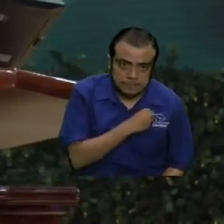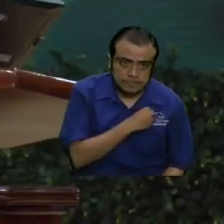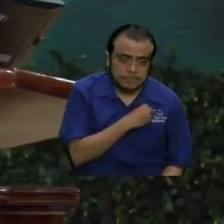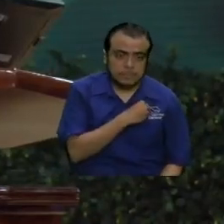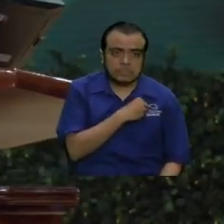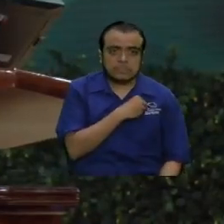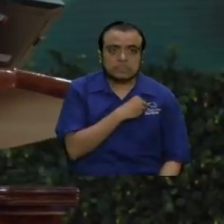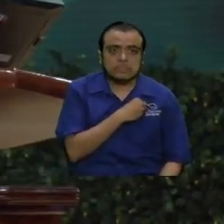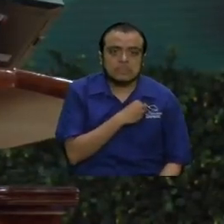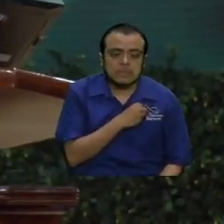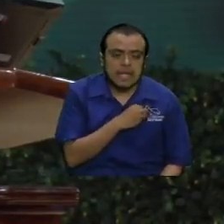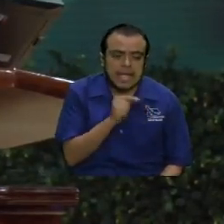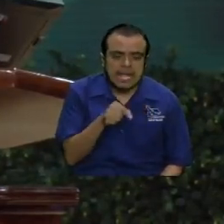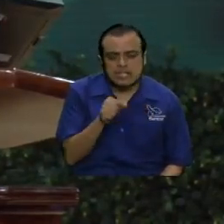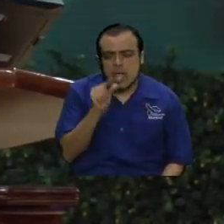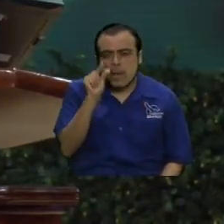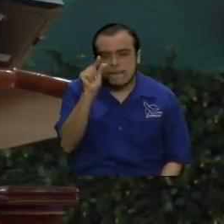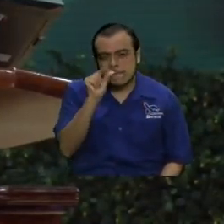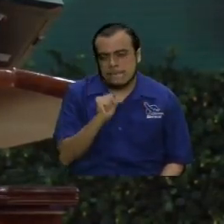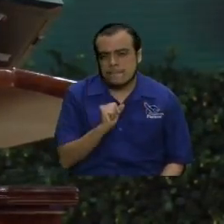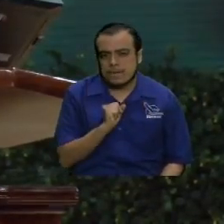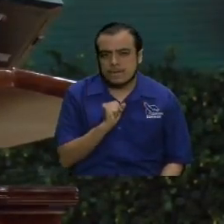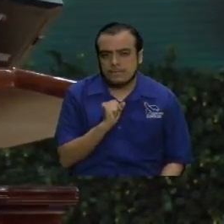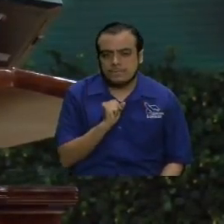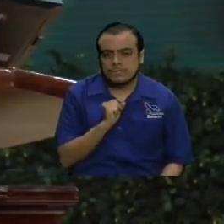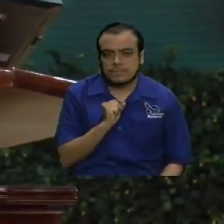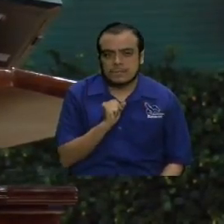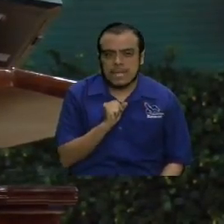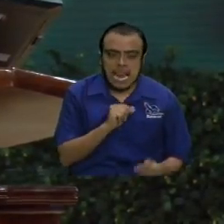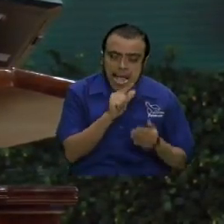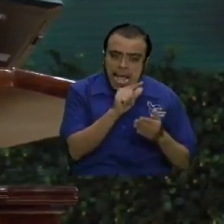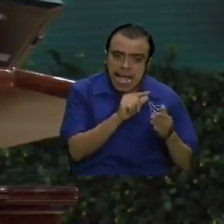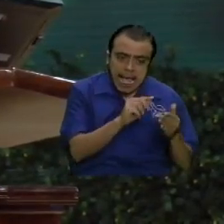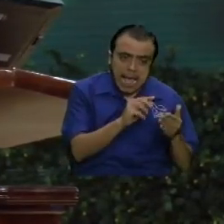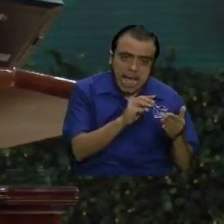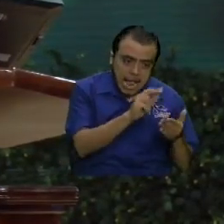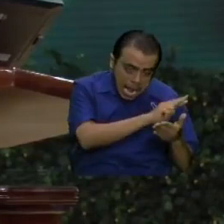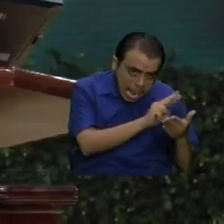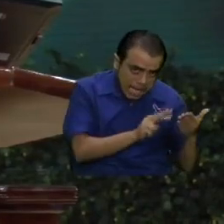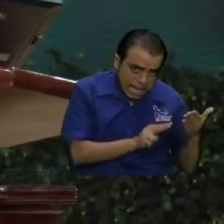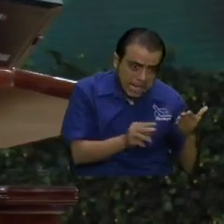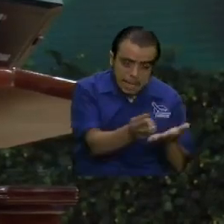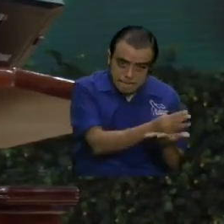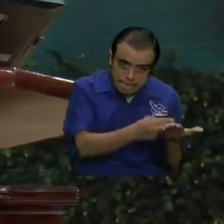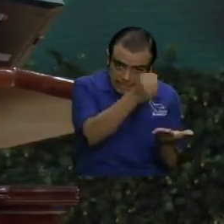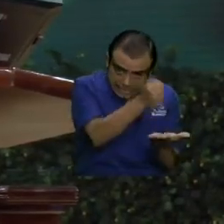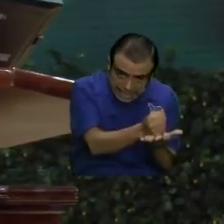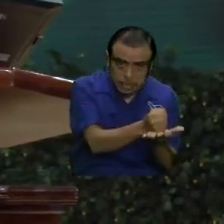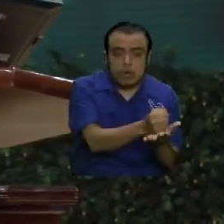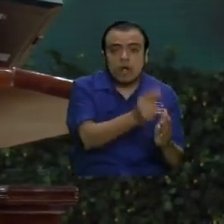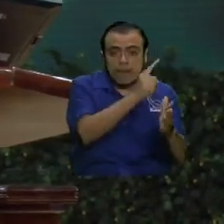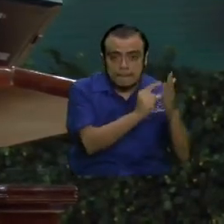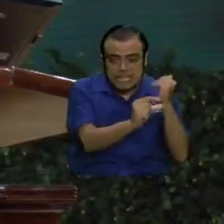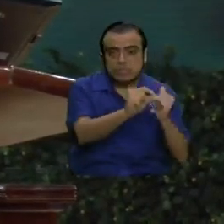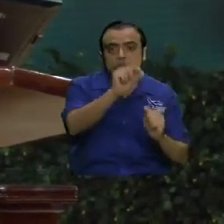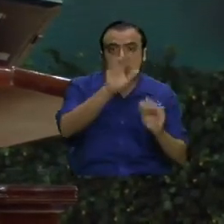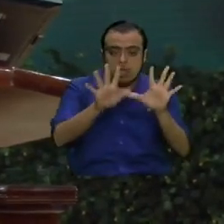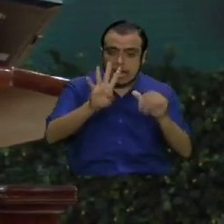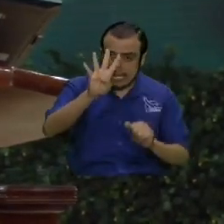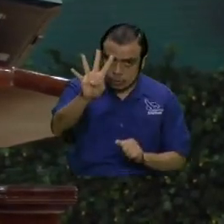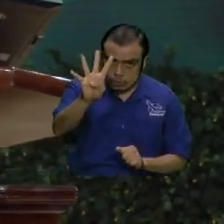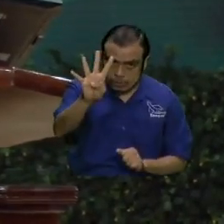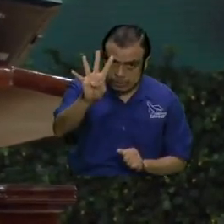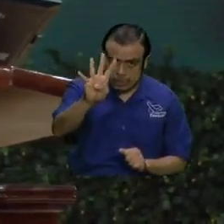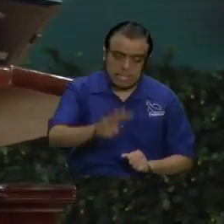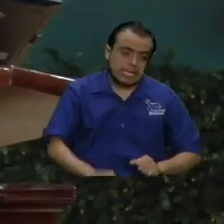es muy breve realmente la lectura que vamos a hacer de Mateo 14, para luego entrar en la